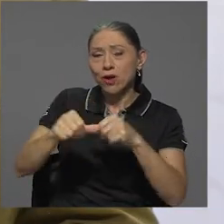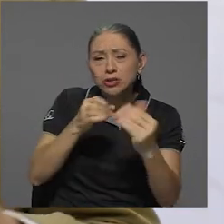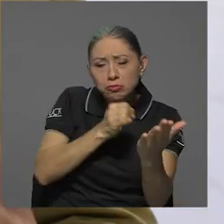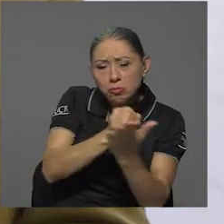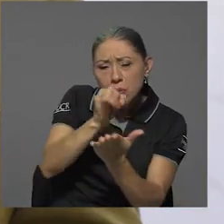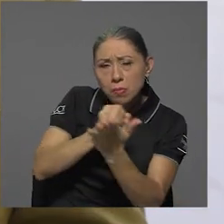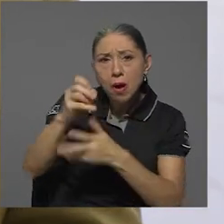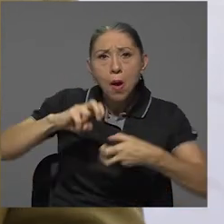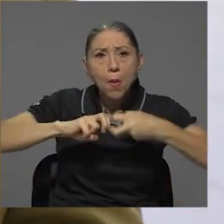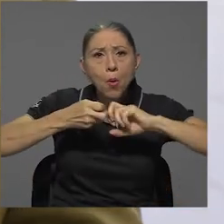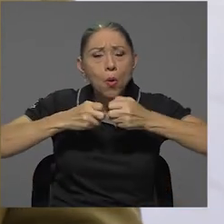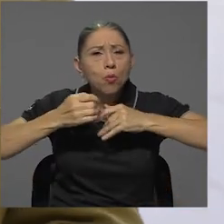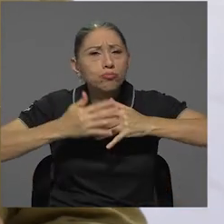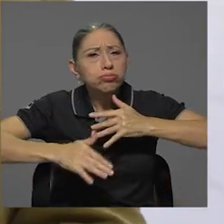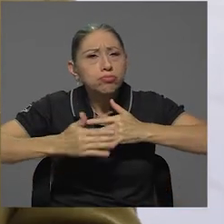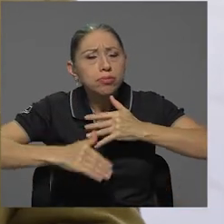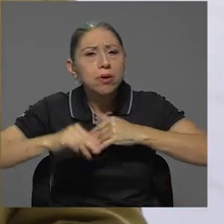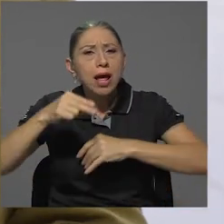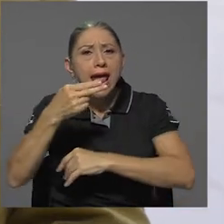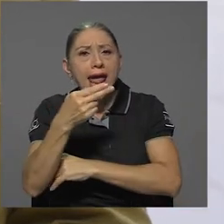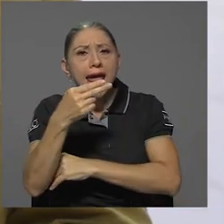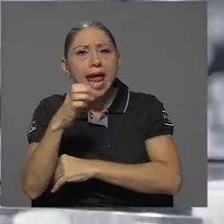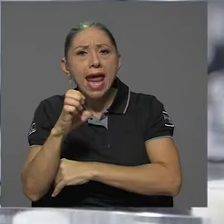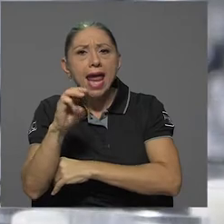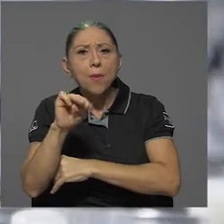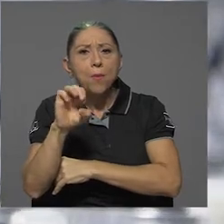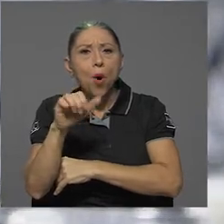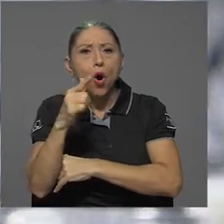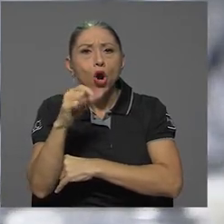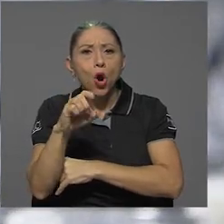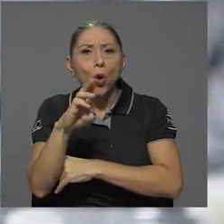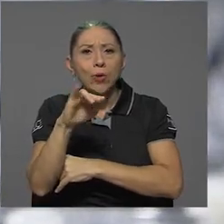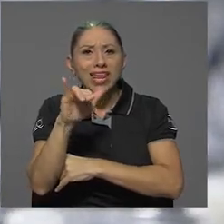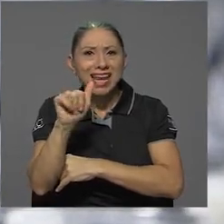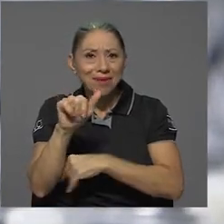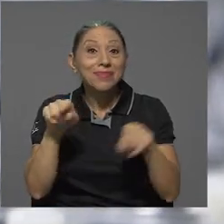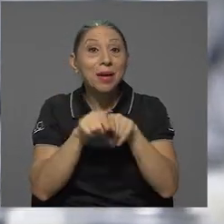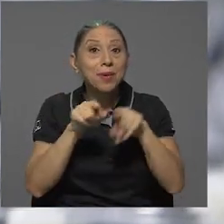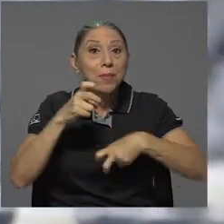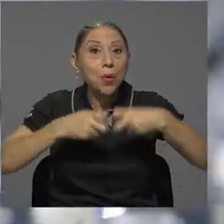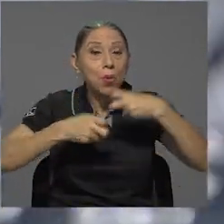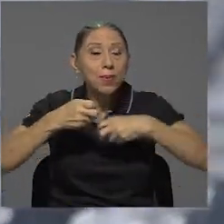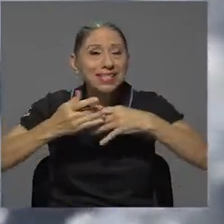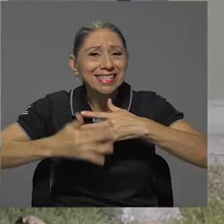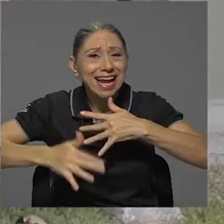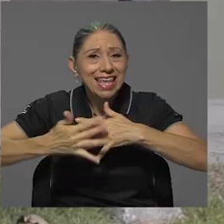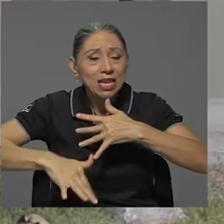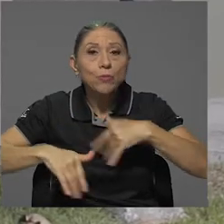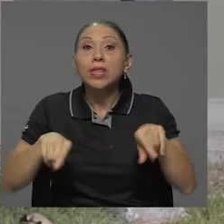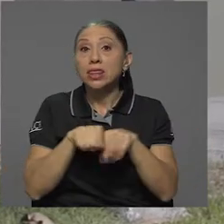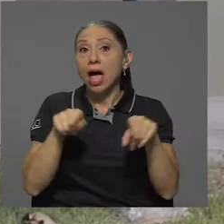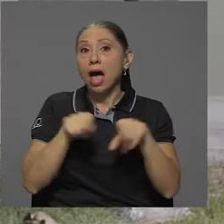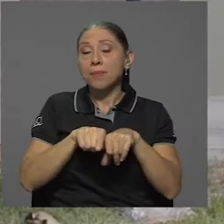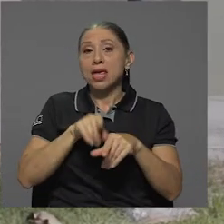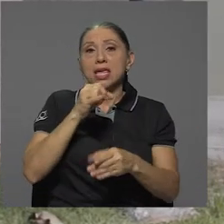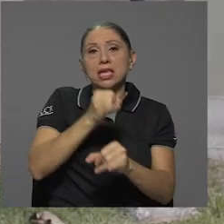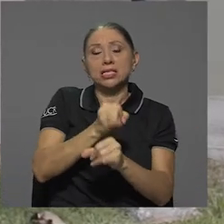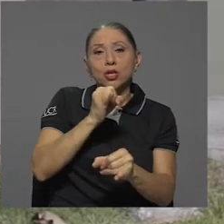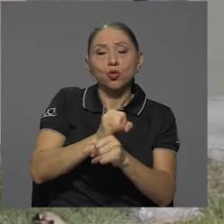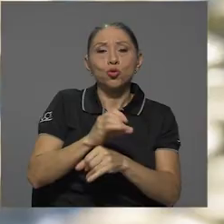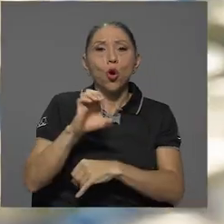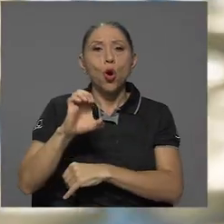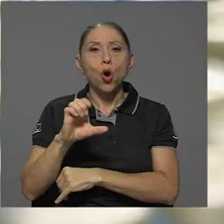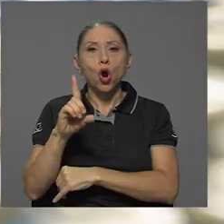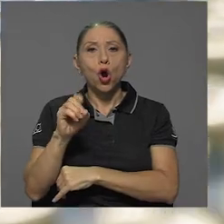los trastornos hematológicos, hemoglobina y problemas de tipo sanguíneo. También está en el Instituto Clodomiro